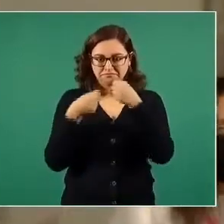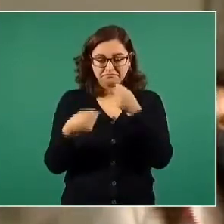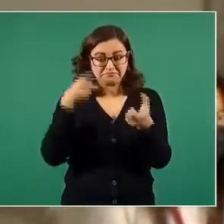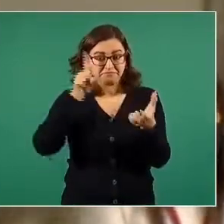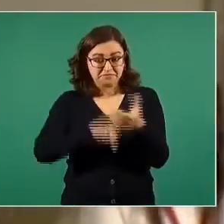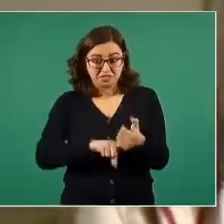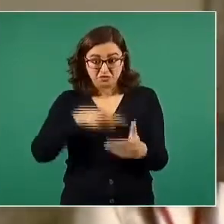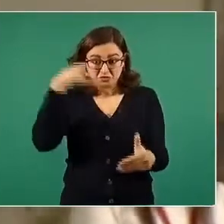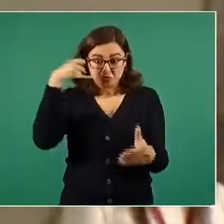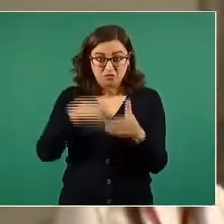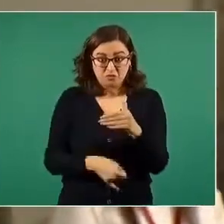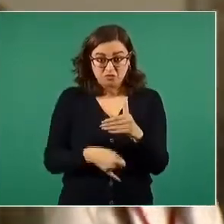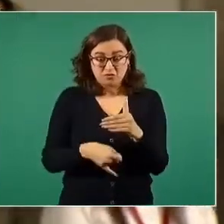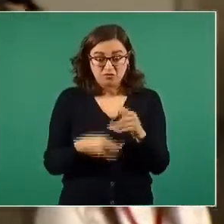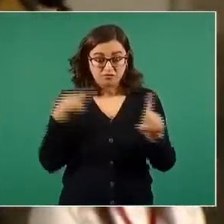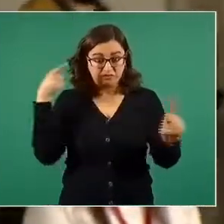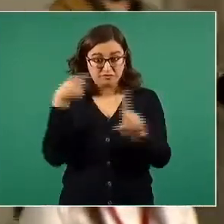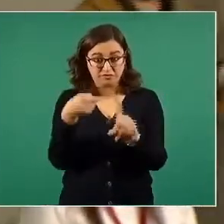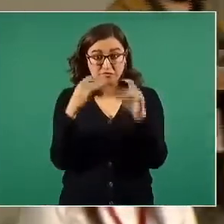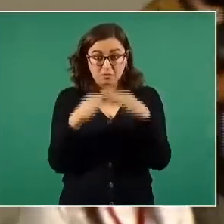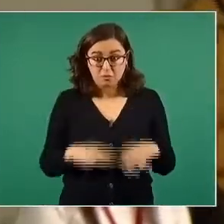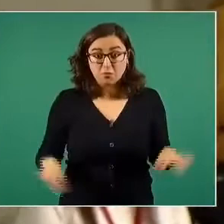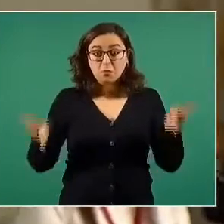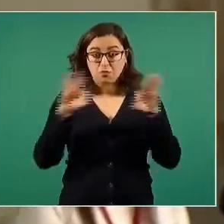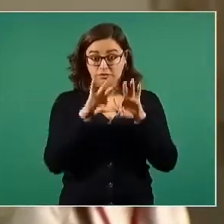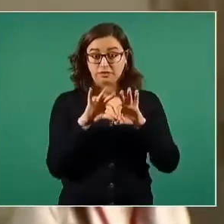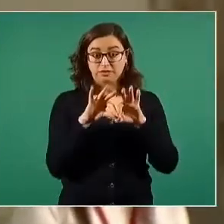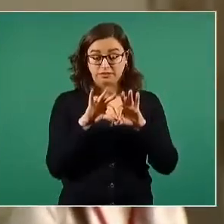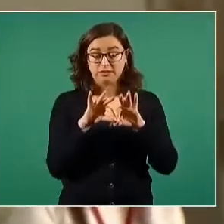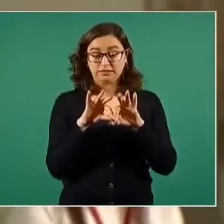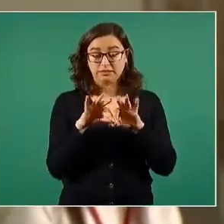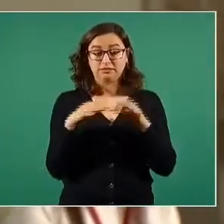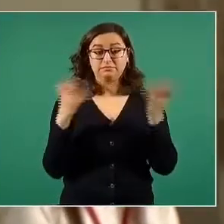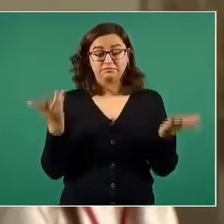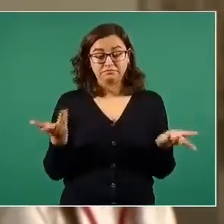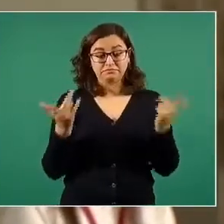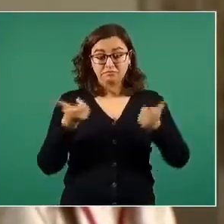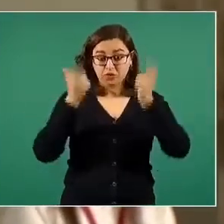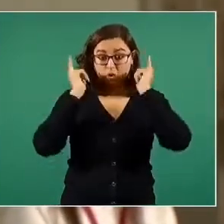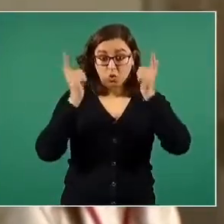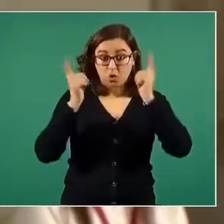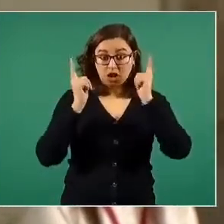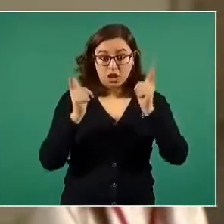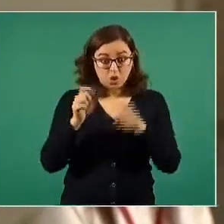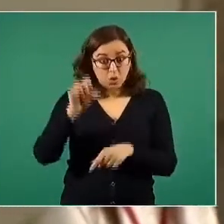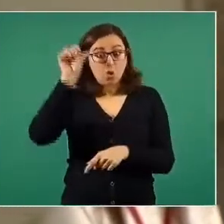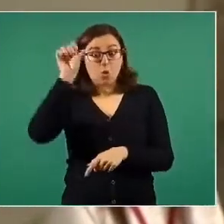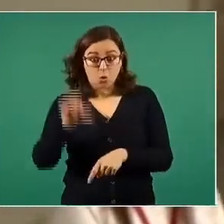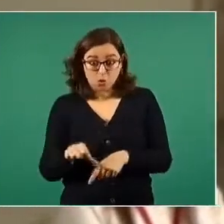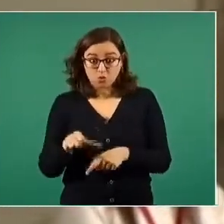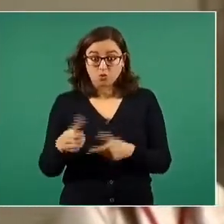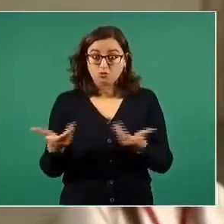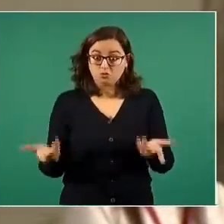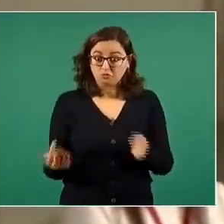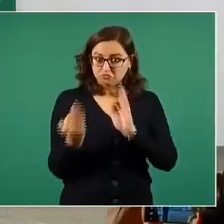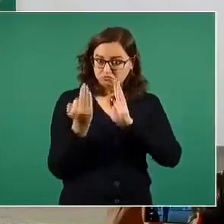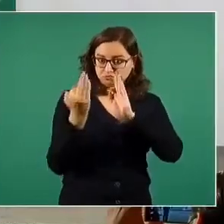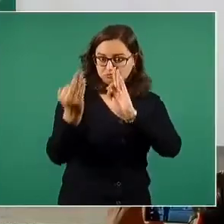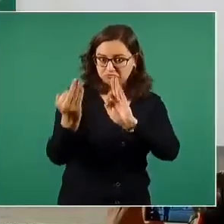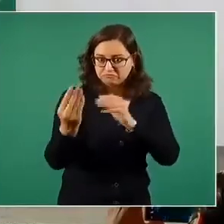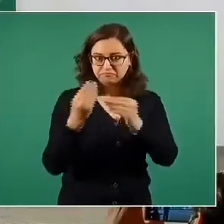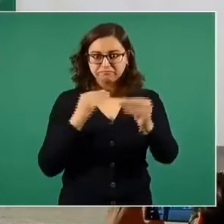es finalmente lo que aquí importa y ojalá el resultado del ejercicio que estamos realizando hoy